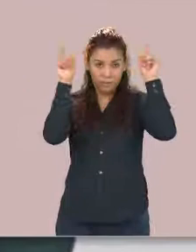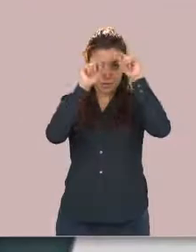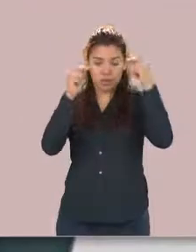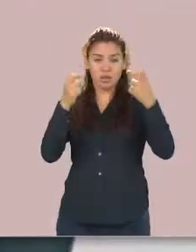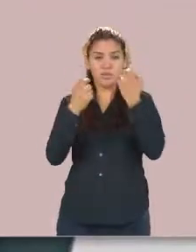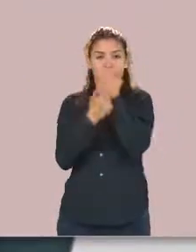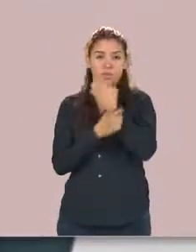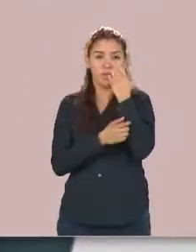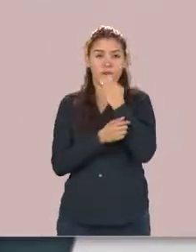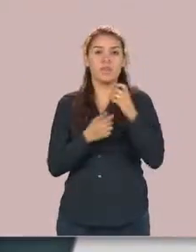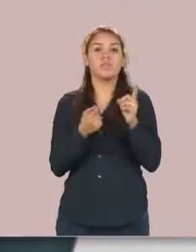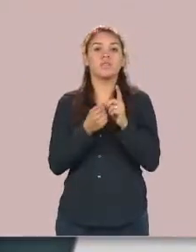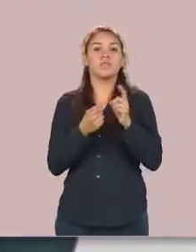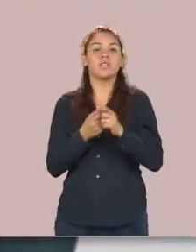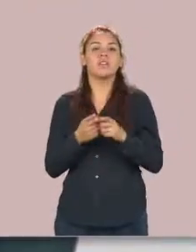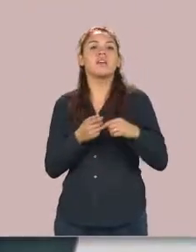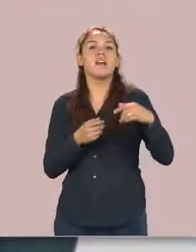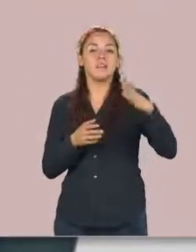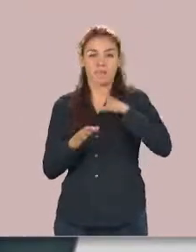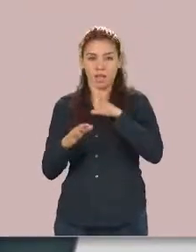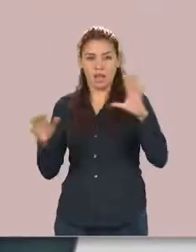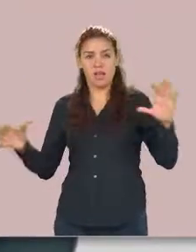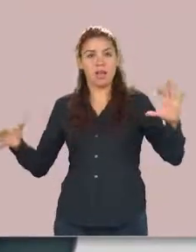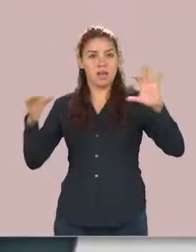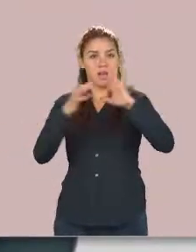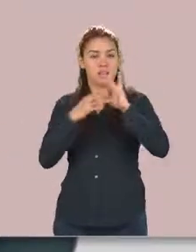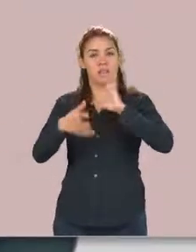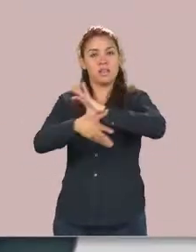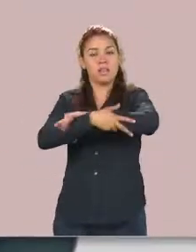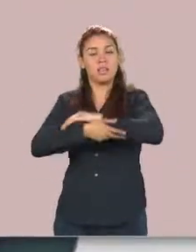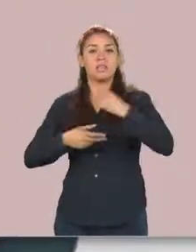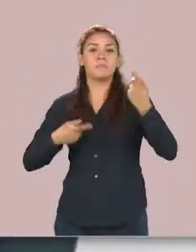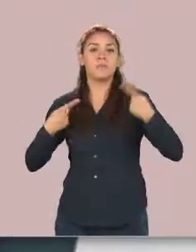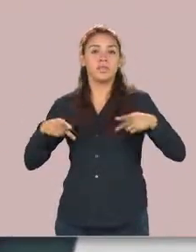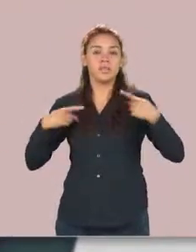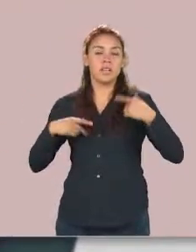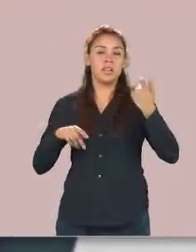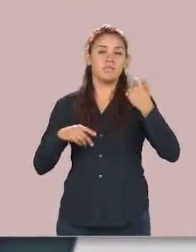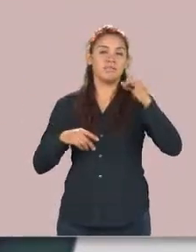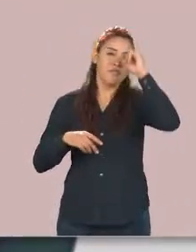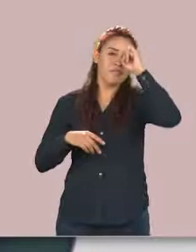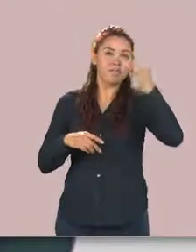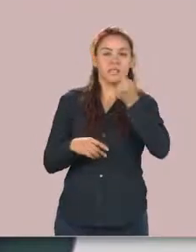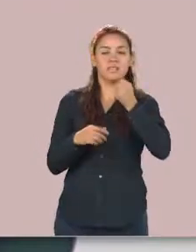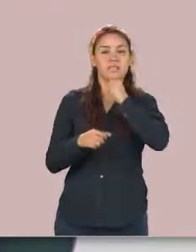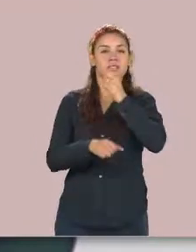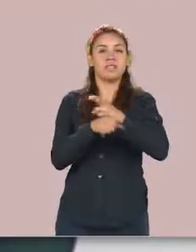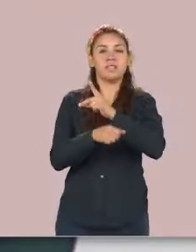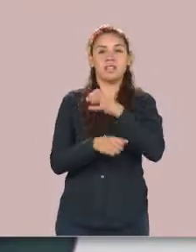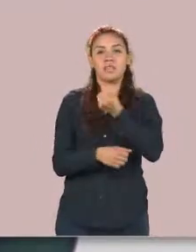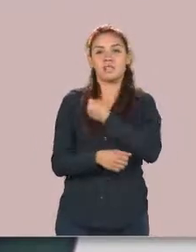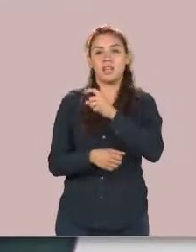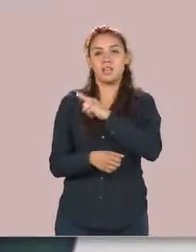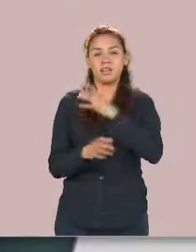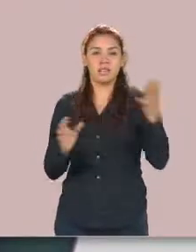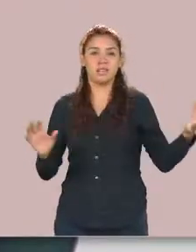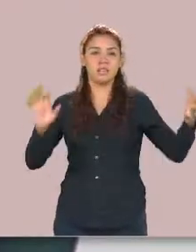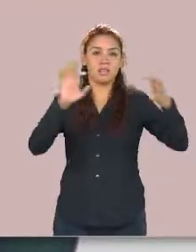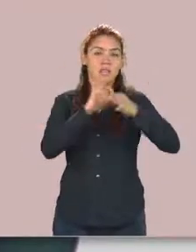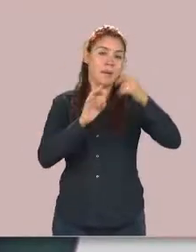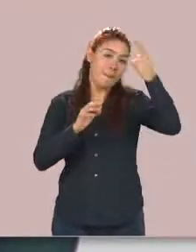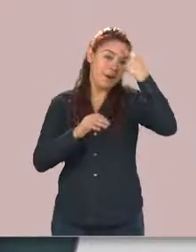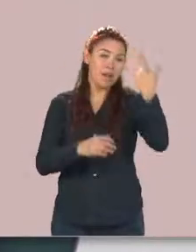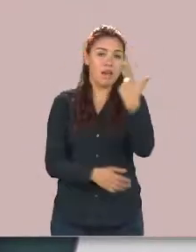UAT colaborará de manera directa con autoridades sanitarias de esta localidad en una campaña de vacunación, en donde se pretende aplicar más de 7.000